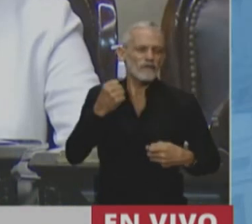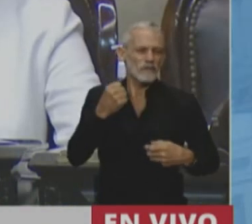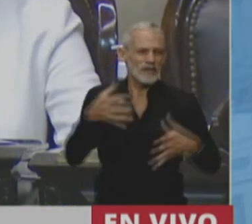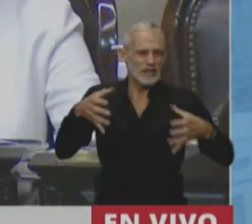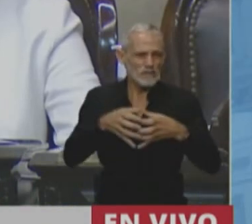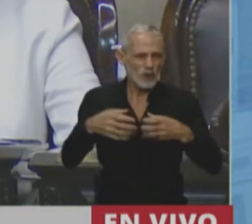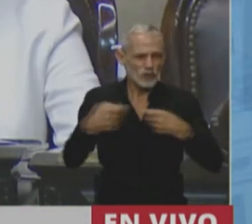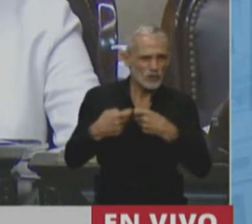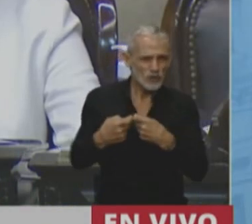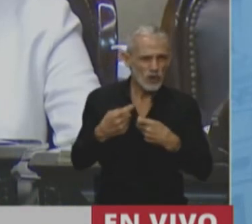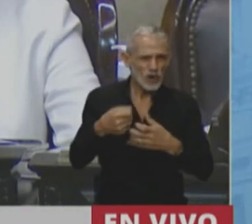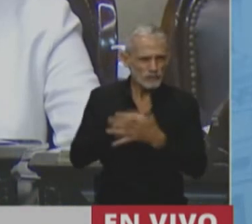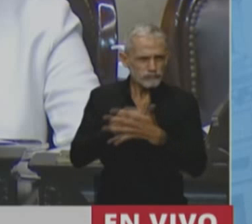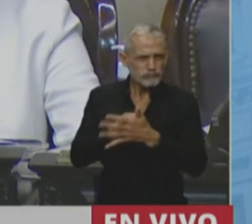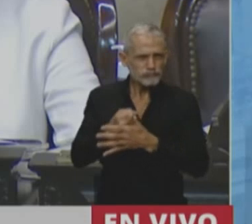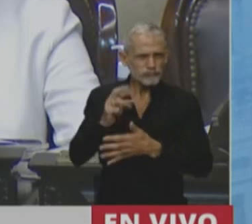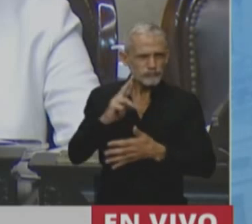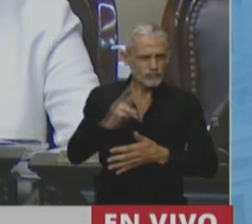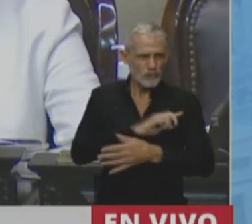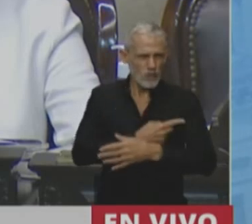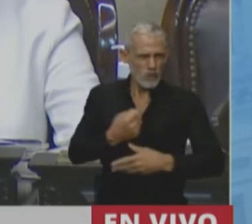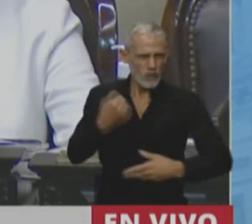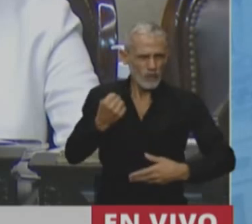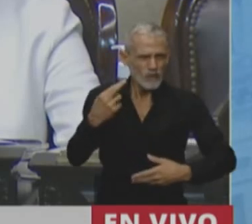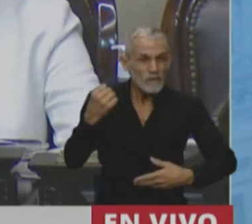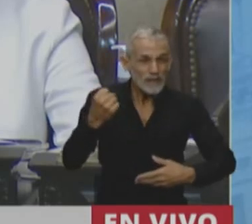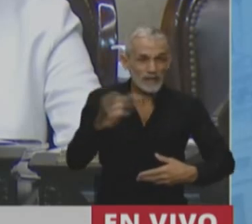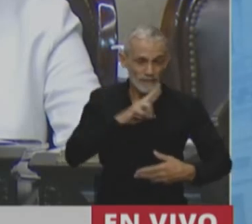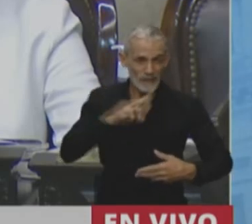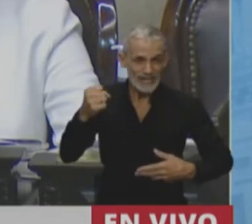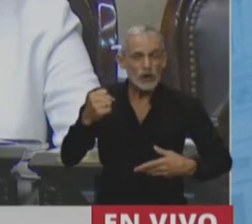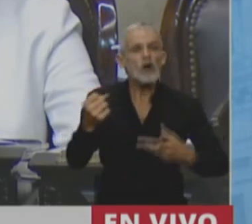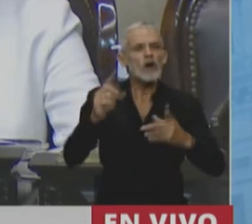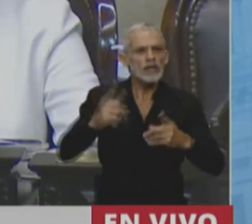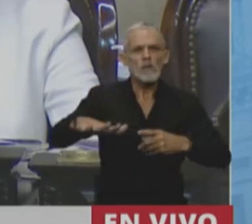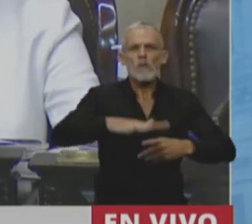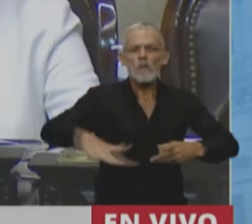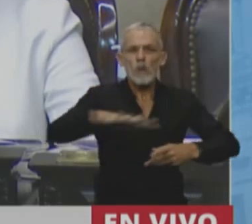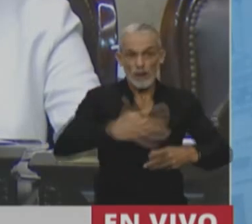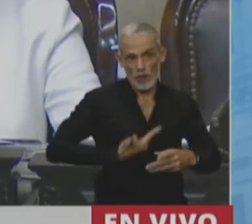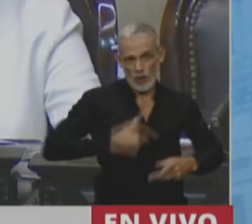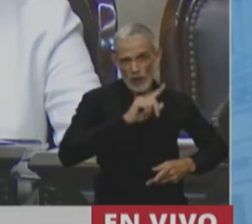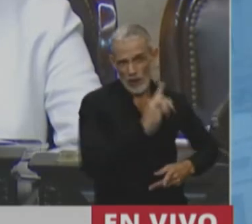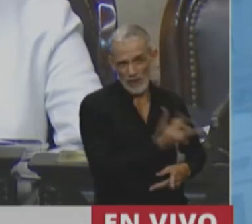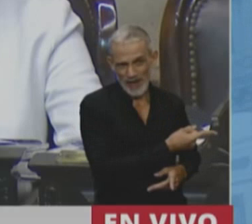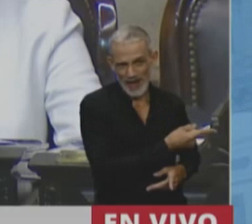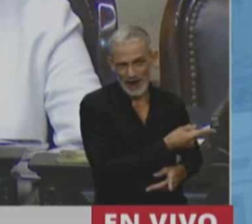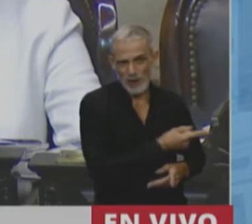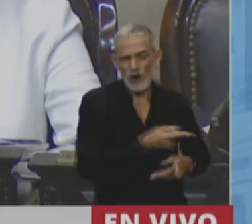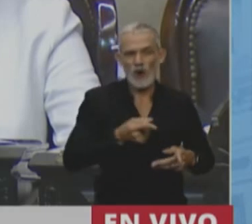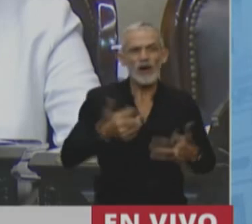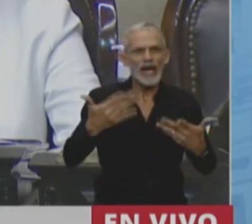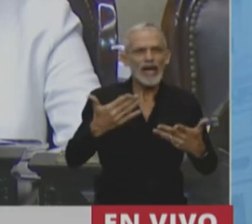feminismos, de nuestras comunidades organizadas y reclamando, y un pueblo y un gobierno que se